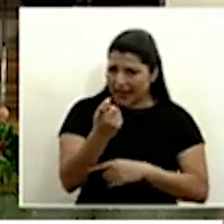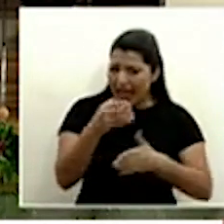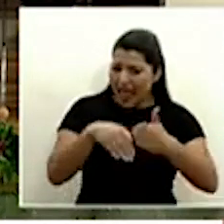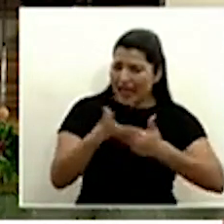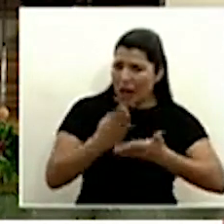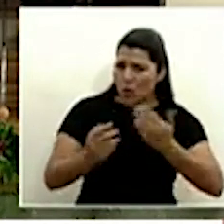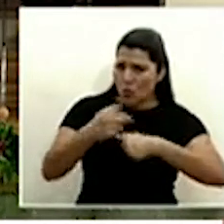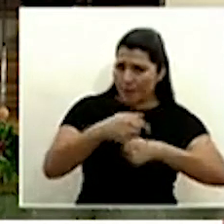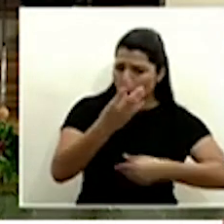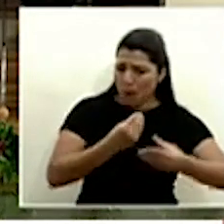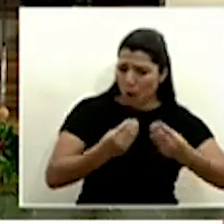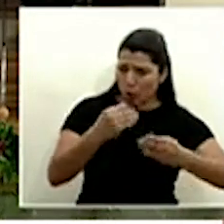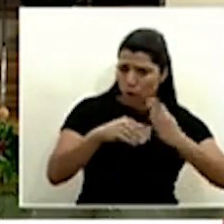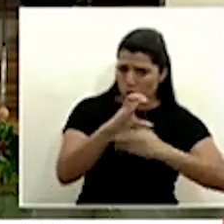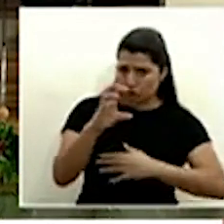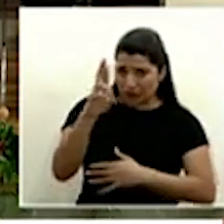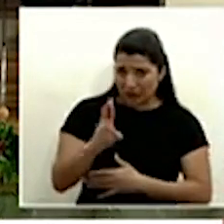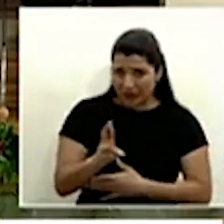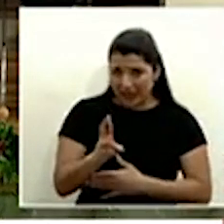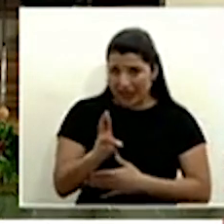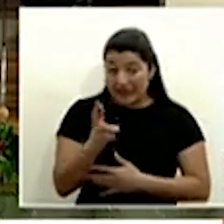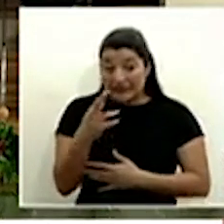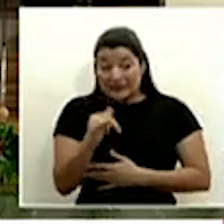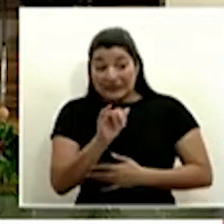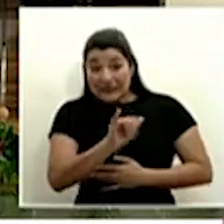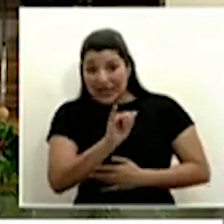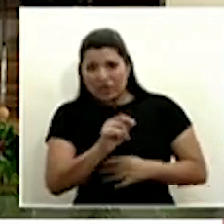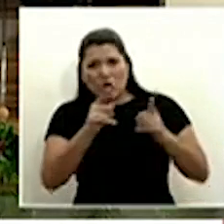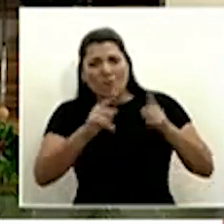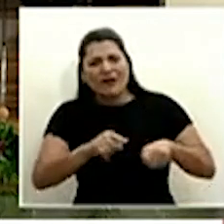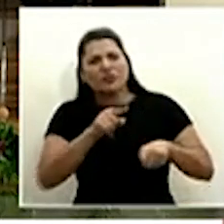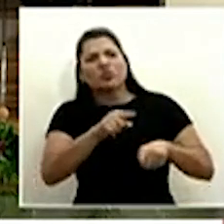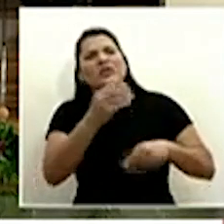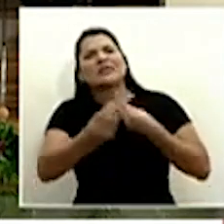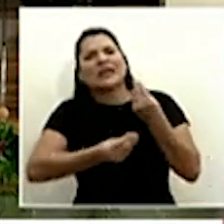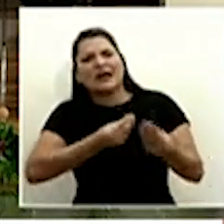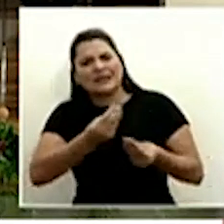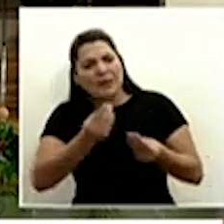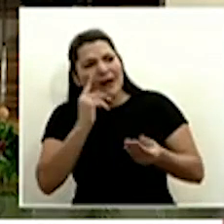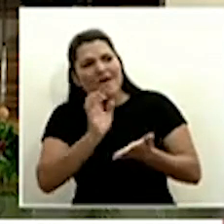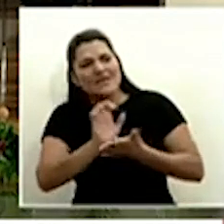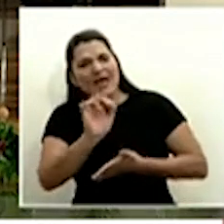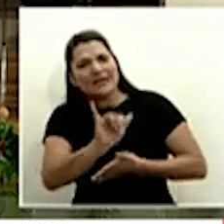de ser así qué medidas estarían tomando para evitar un escenario de este tipo